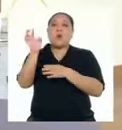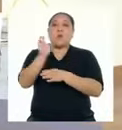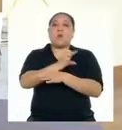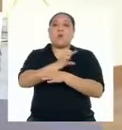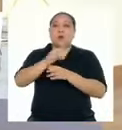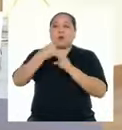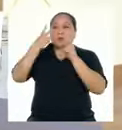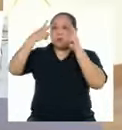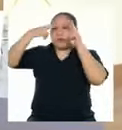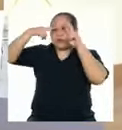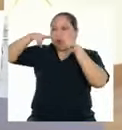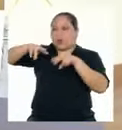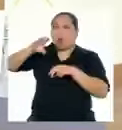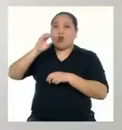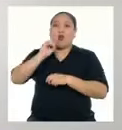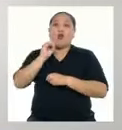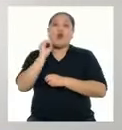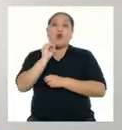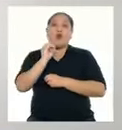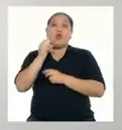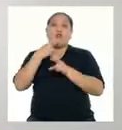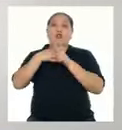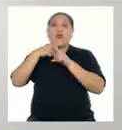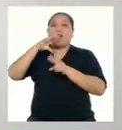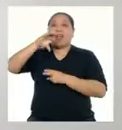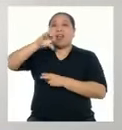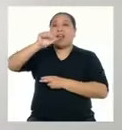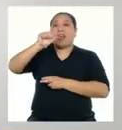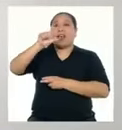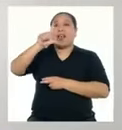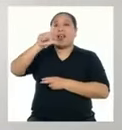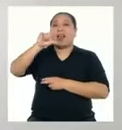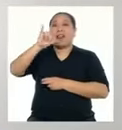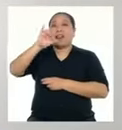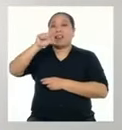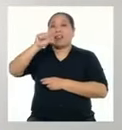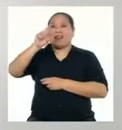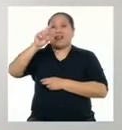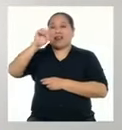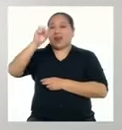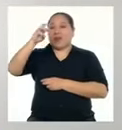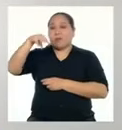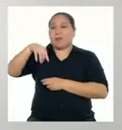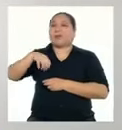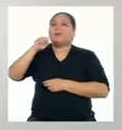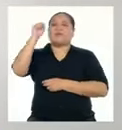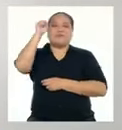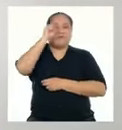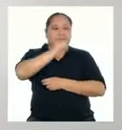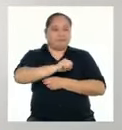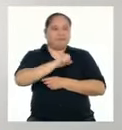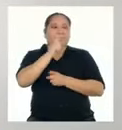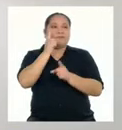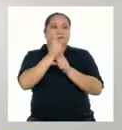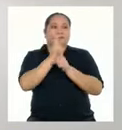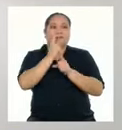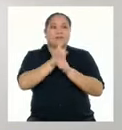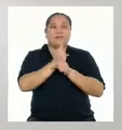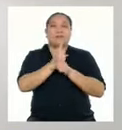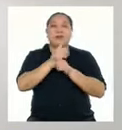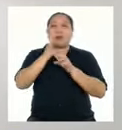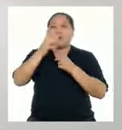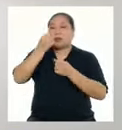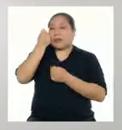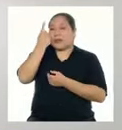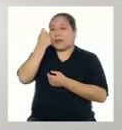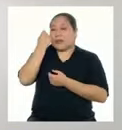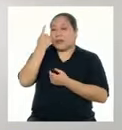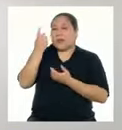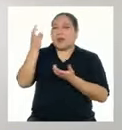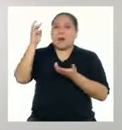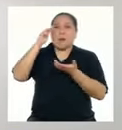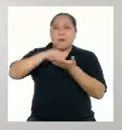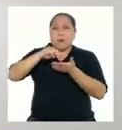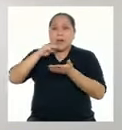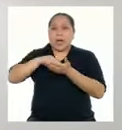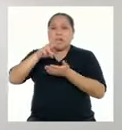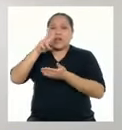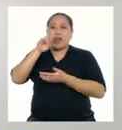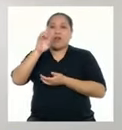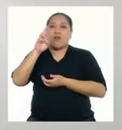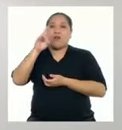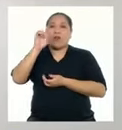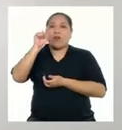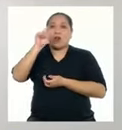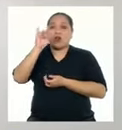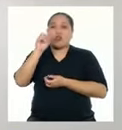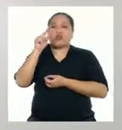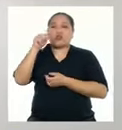poema visual o caligrama Así es, vamos a comprender un poco más sobre los versos A partir